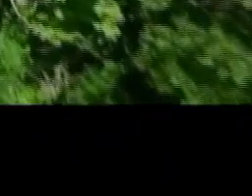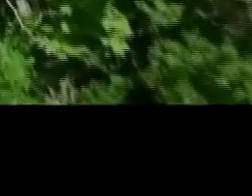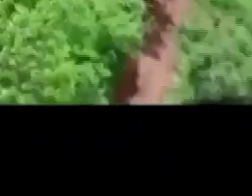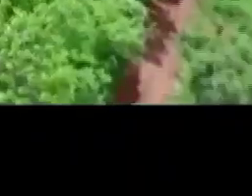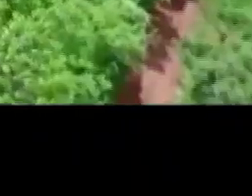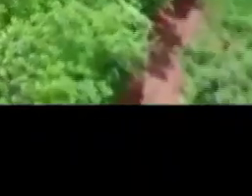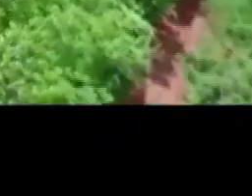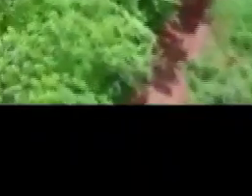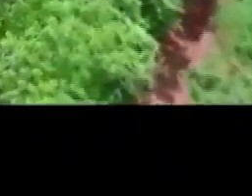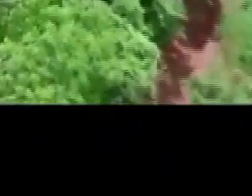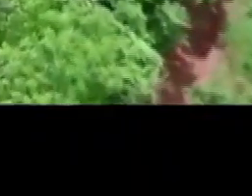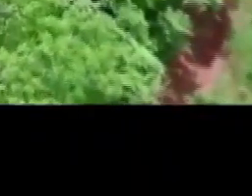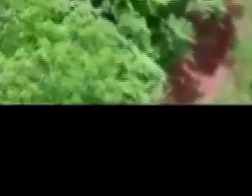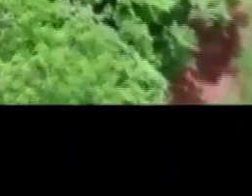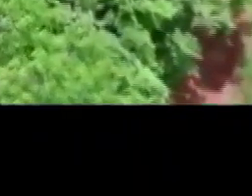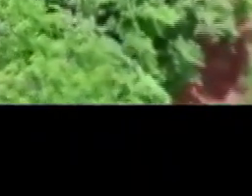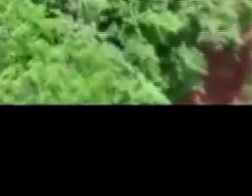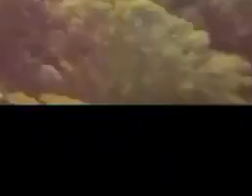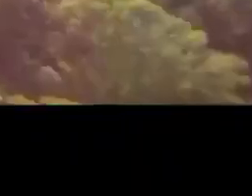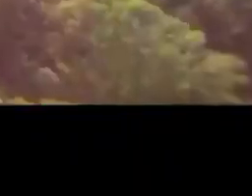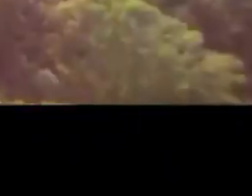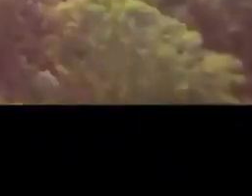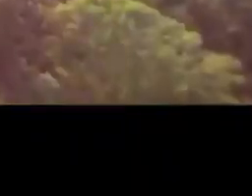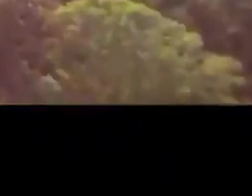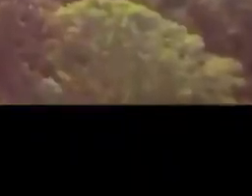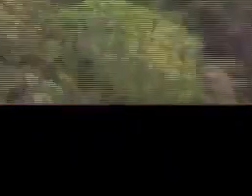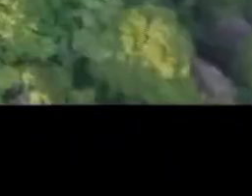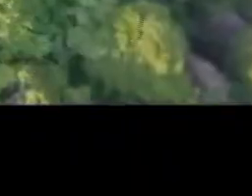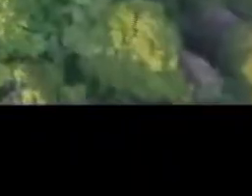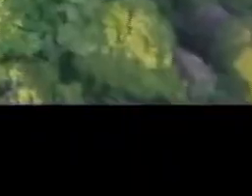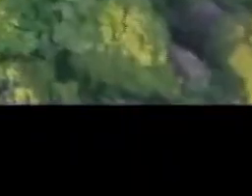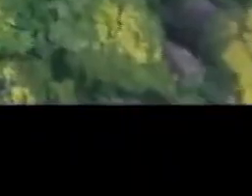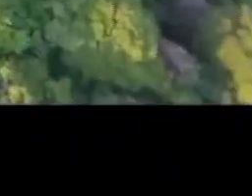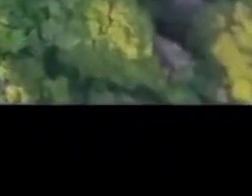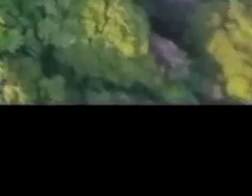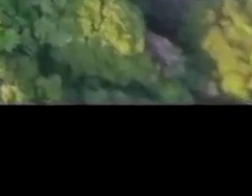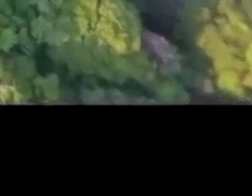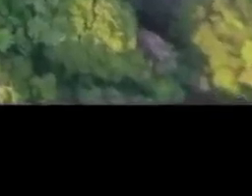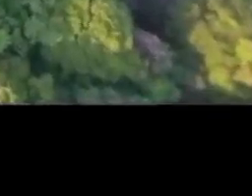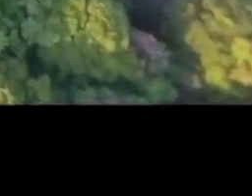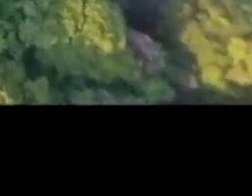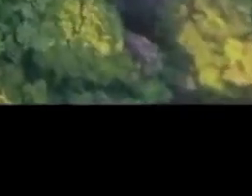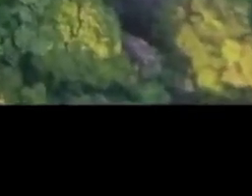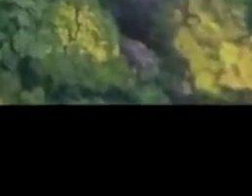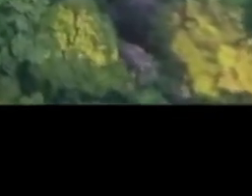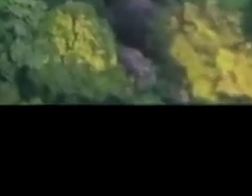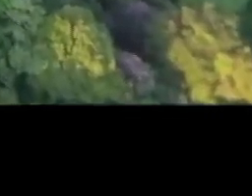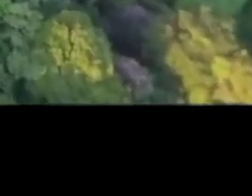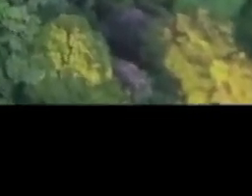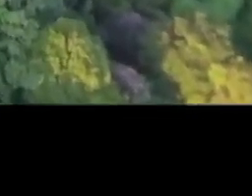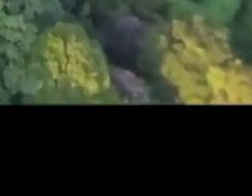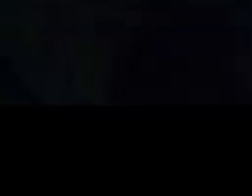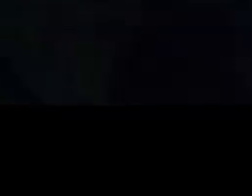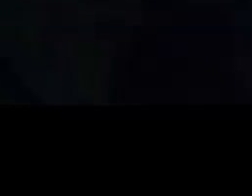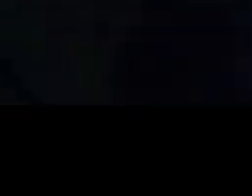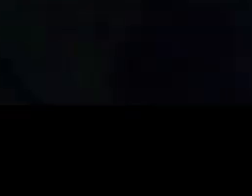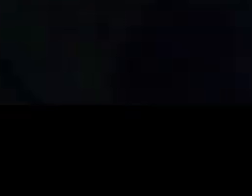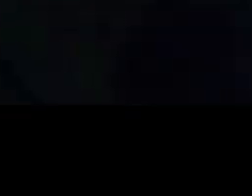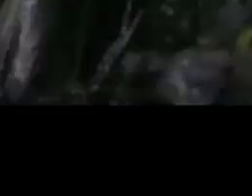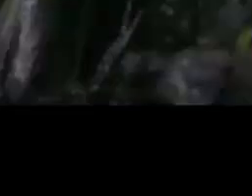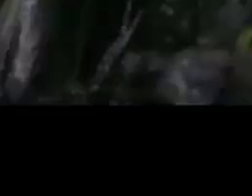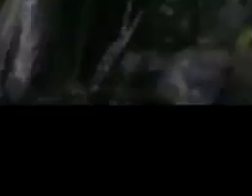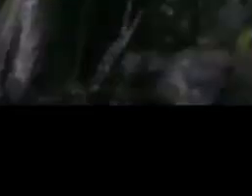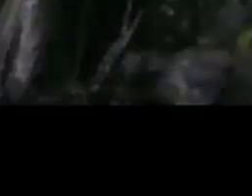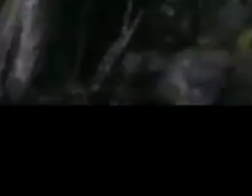son hábitats de plantas y animales. Promovamos la siembra y cuido de árboles para un aire más limpio. Cuidemos nuestra